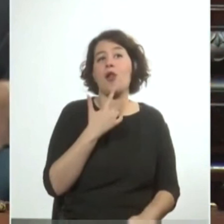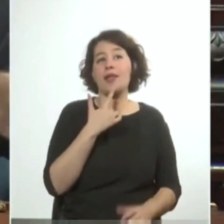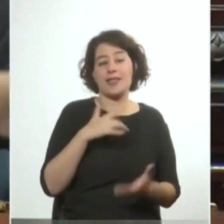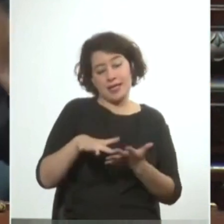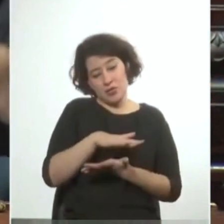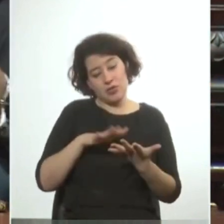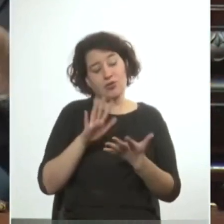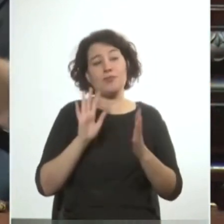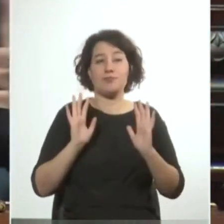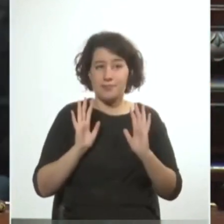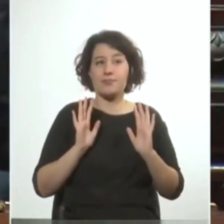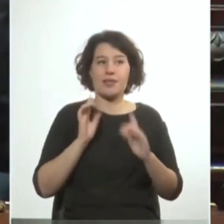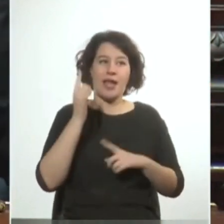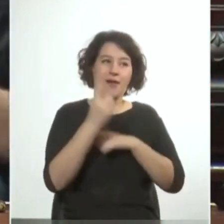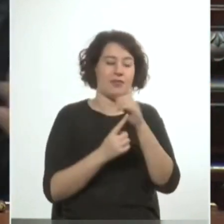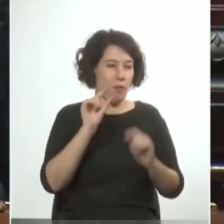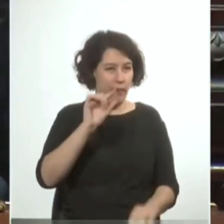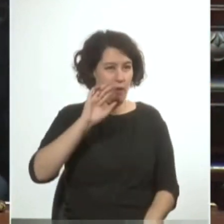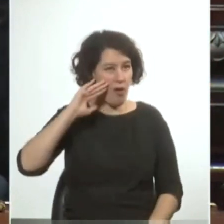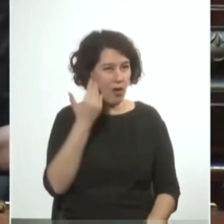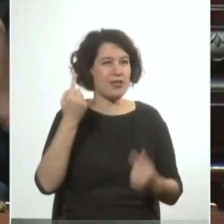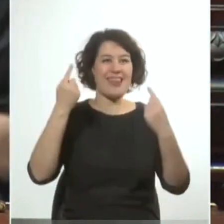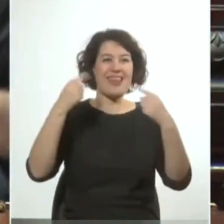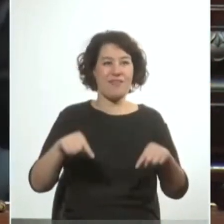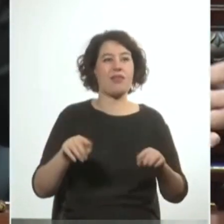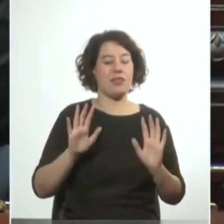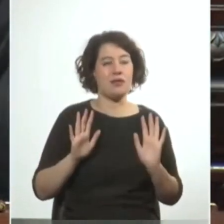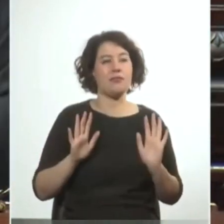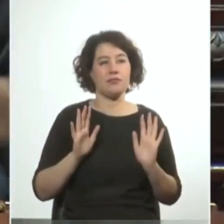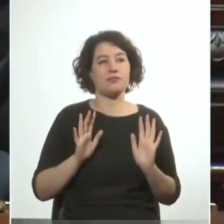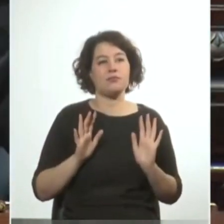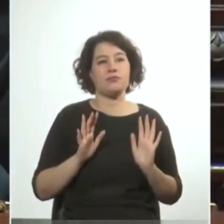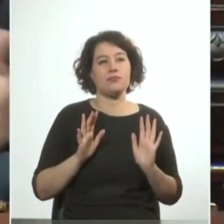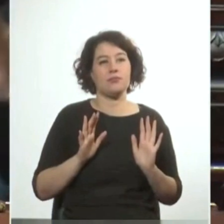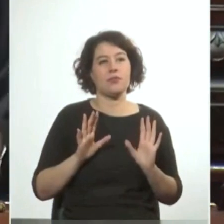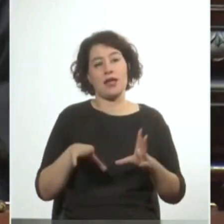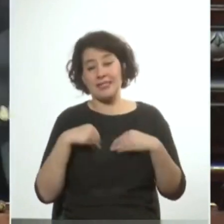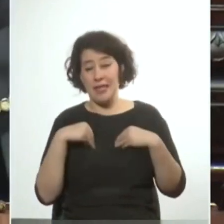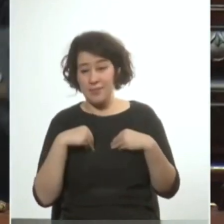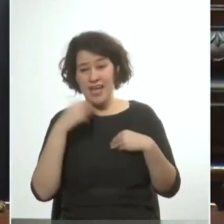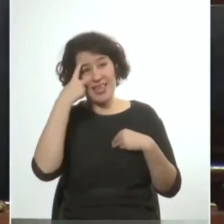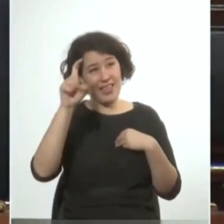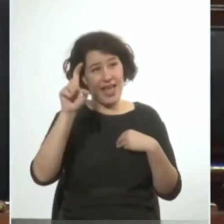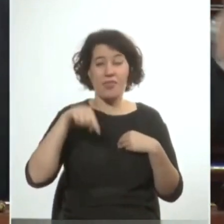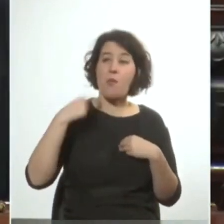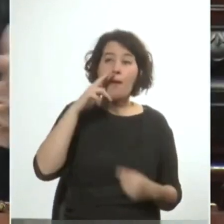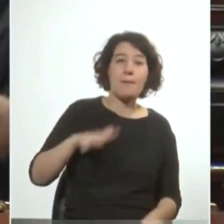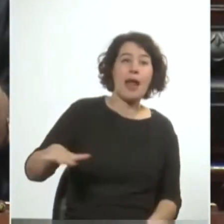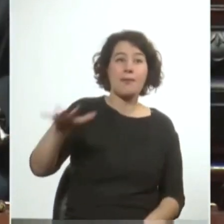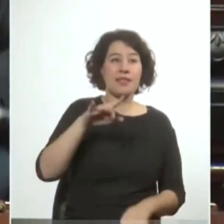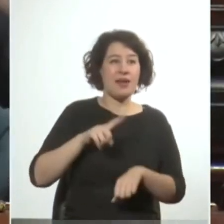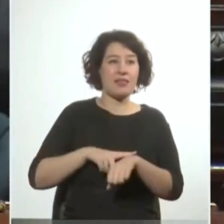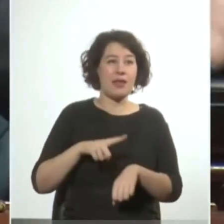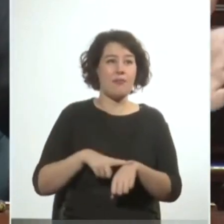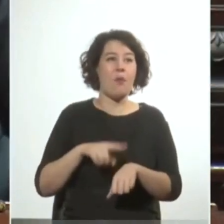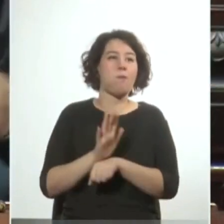un ingrediente que también poco se reconoce en estos debates hacen que se asuman posiciones que después con la perspectiva del tiempo puedan ser